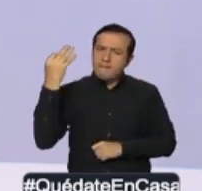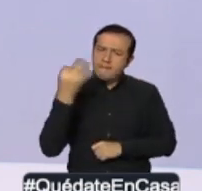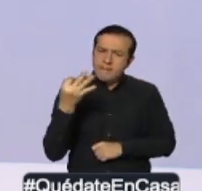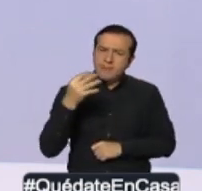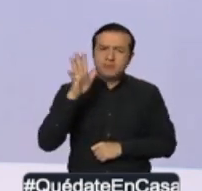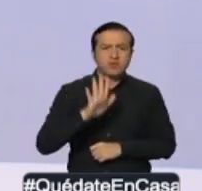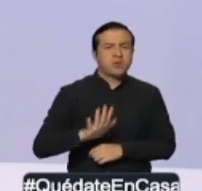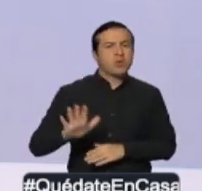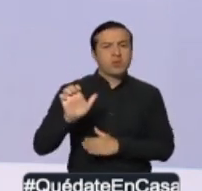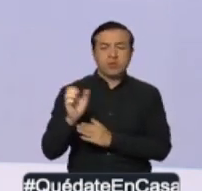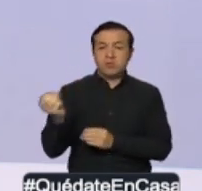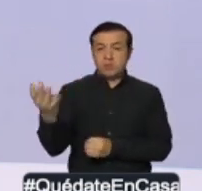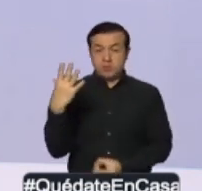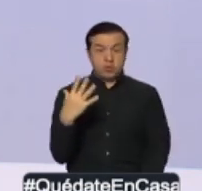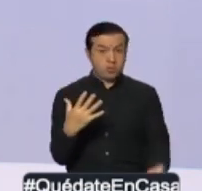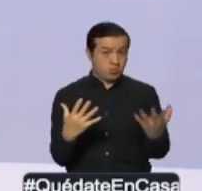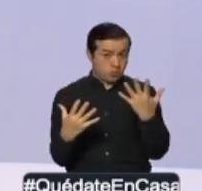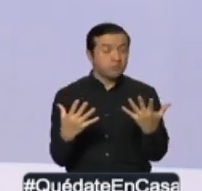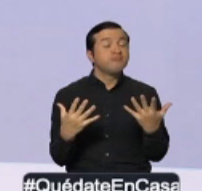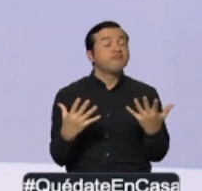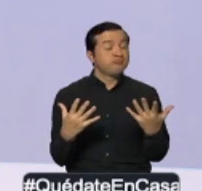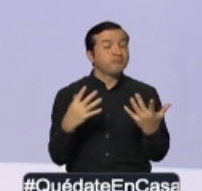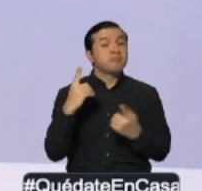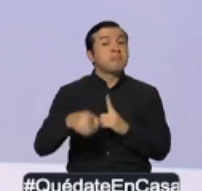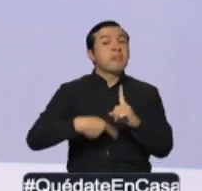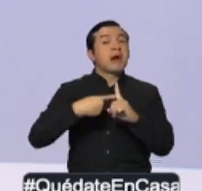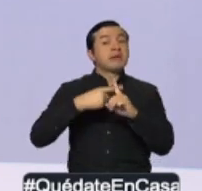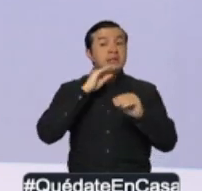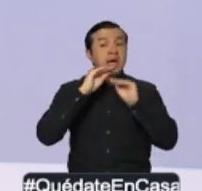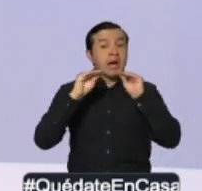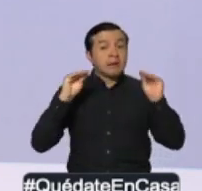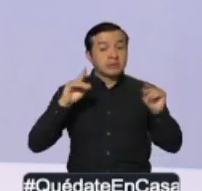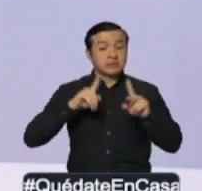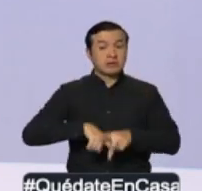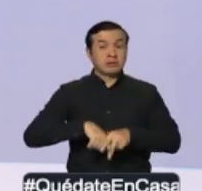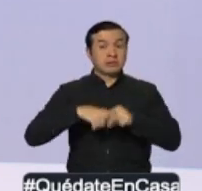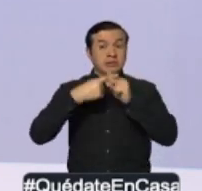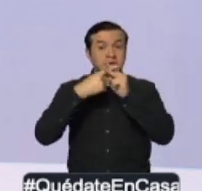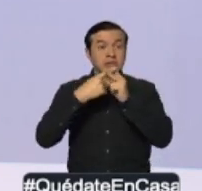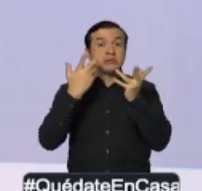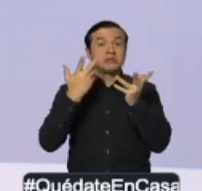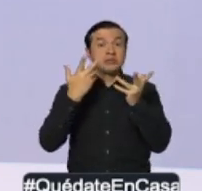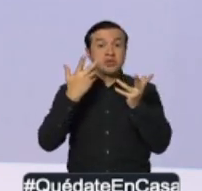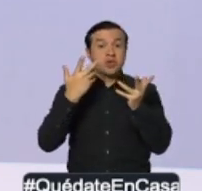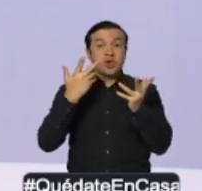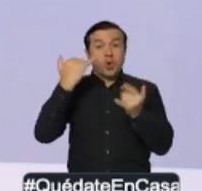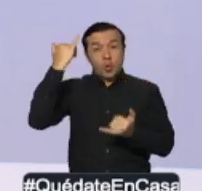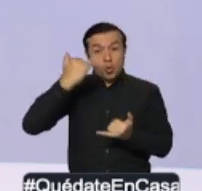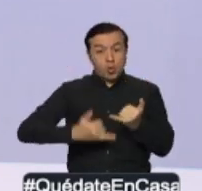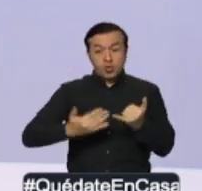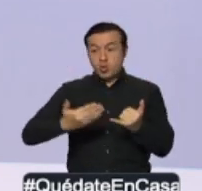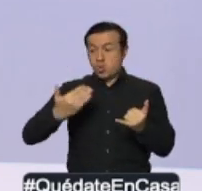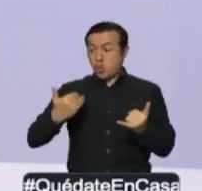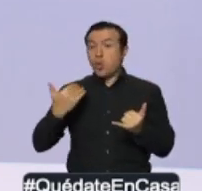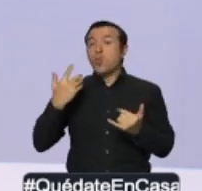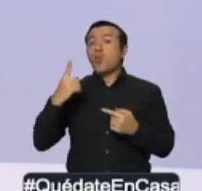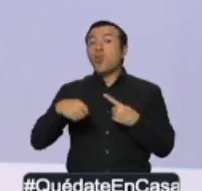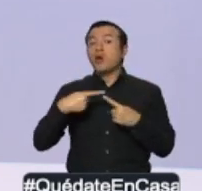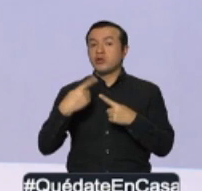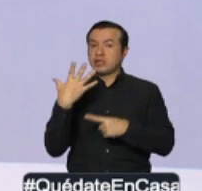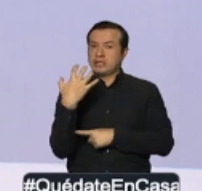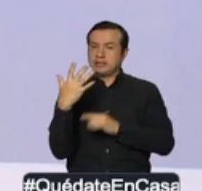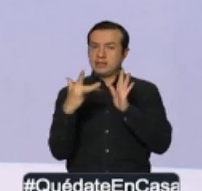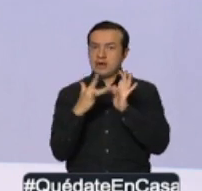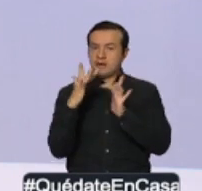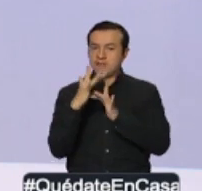escala nacional. De igual manera, informo que la fecha de inicio de síntomas del último caso notificado es el 15 de abril de